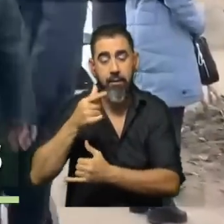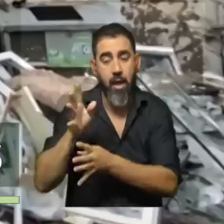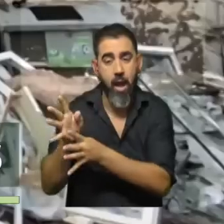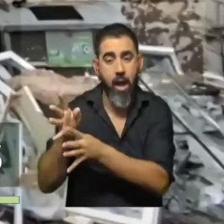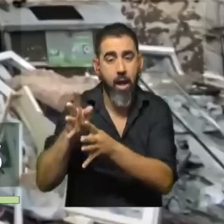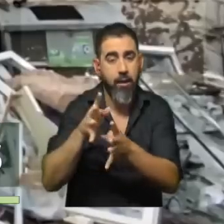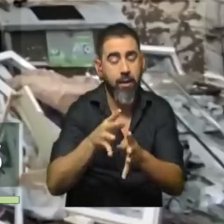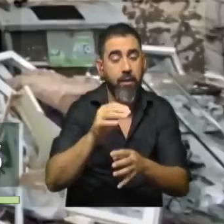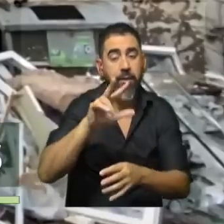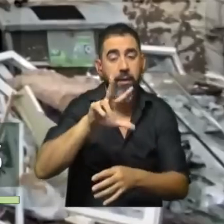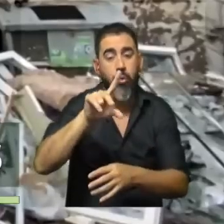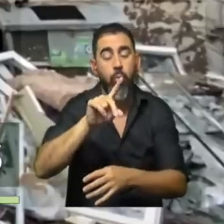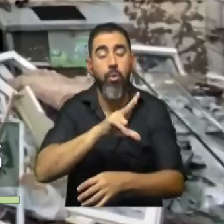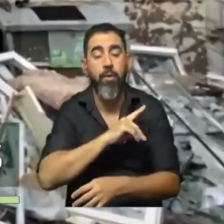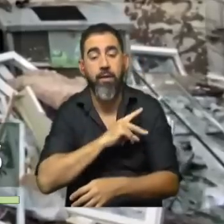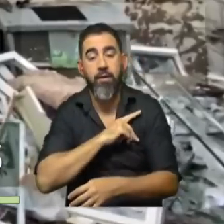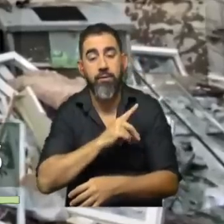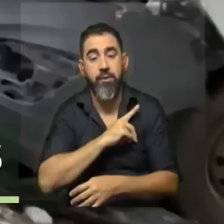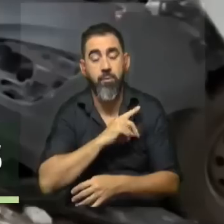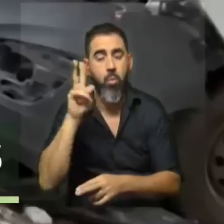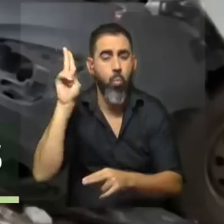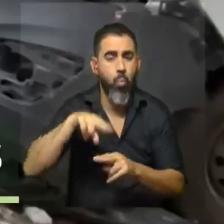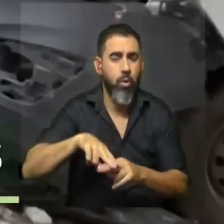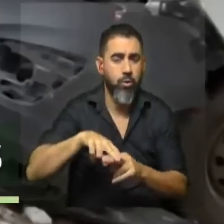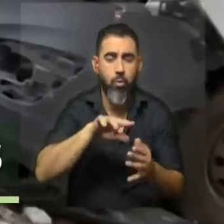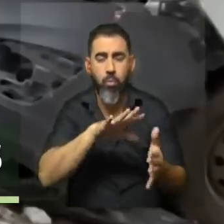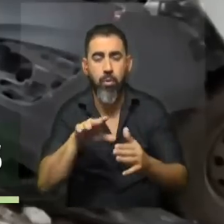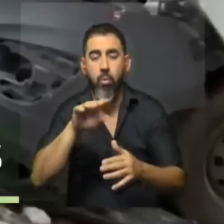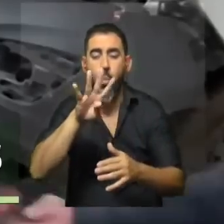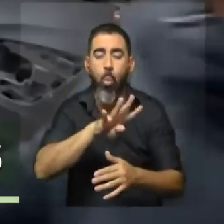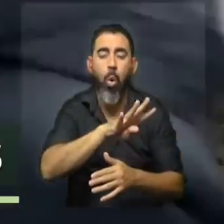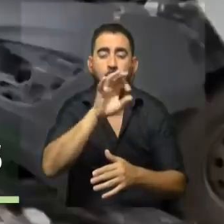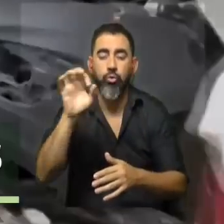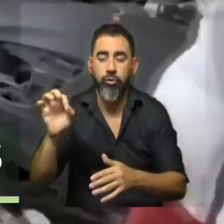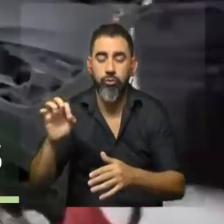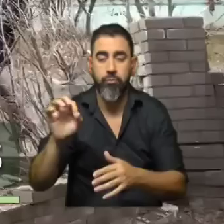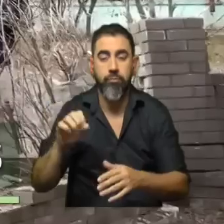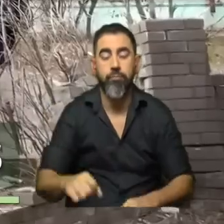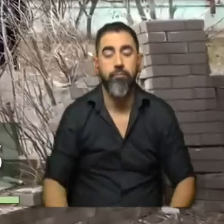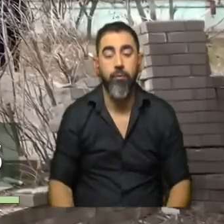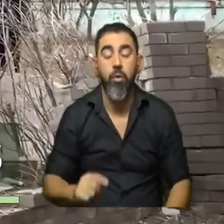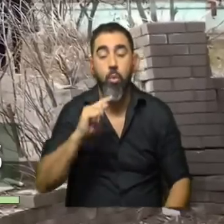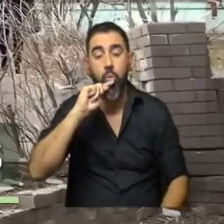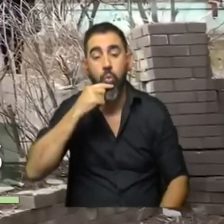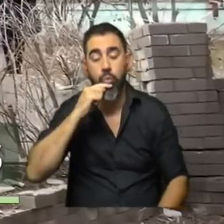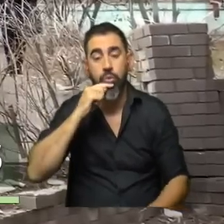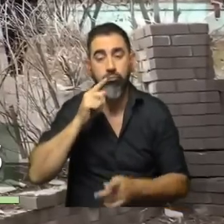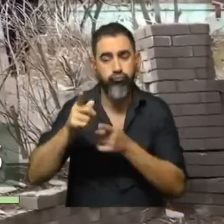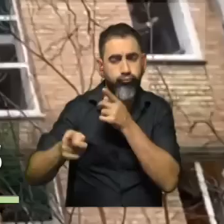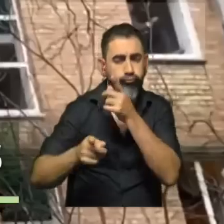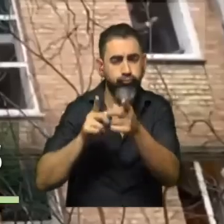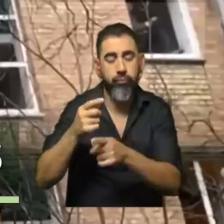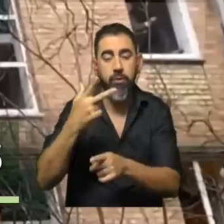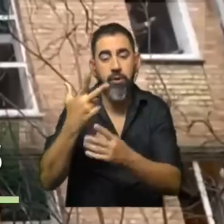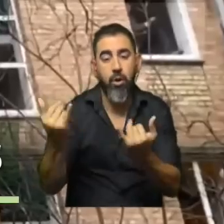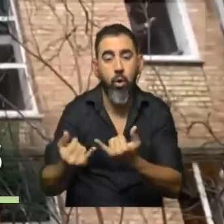se llevó a cabo el 31 de diciembre y que los muertos serían alrededor de 400. Mientras tanto, Rusia castigó a Ucrania por